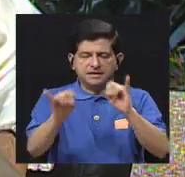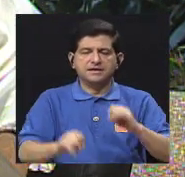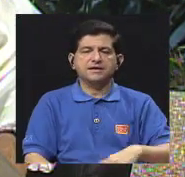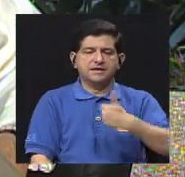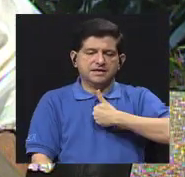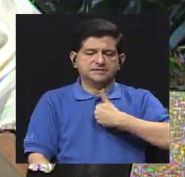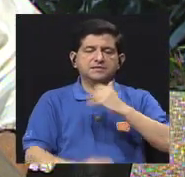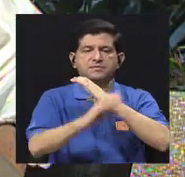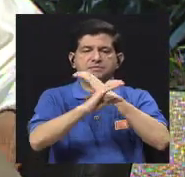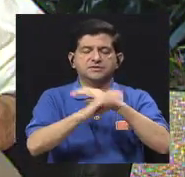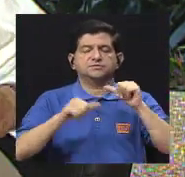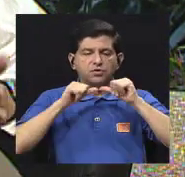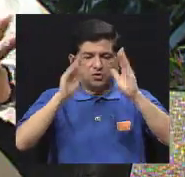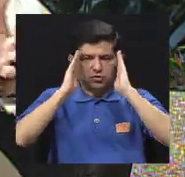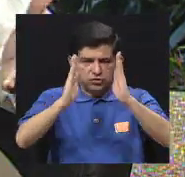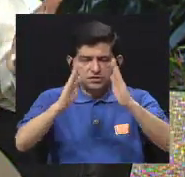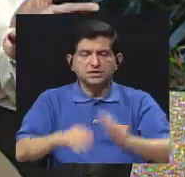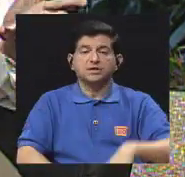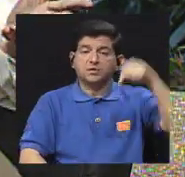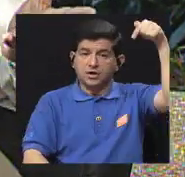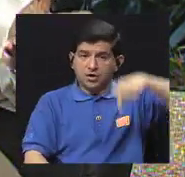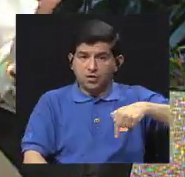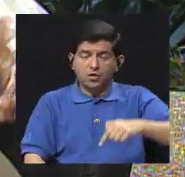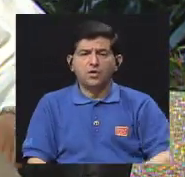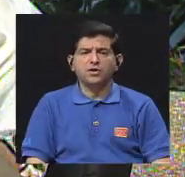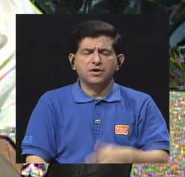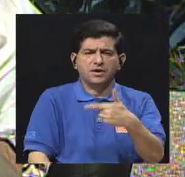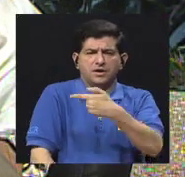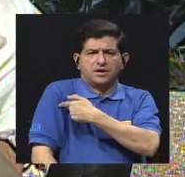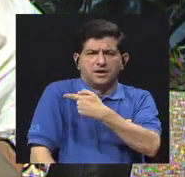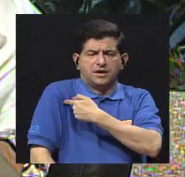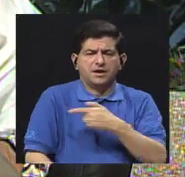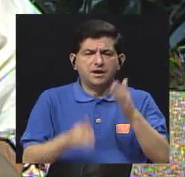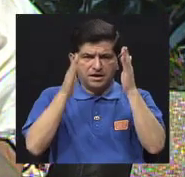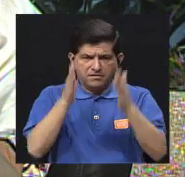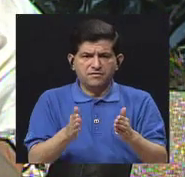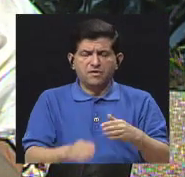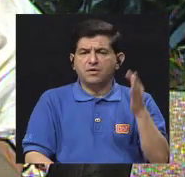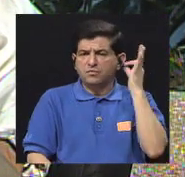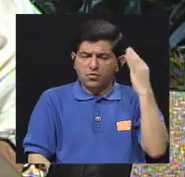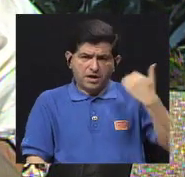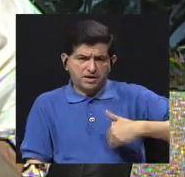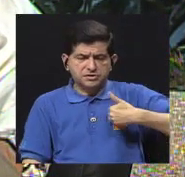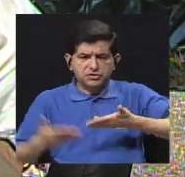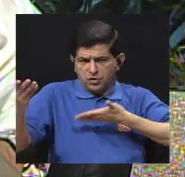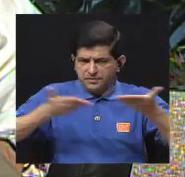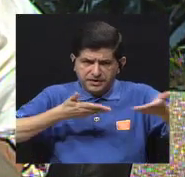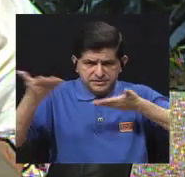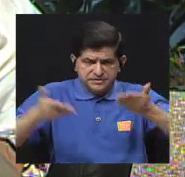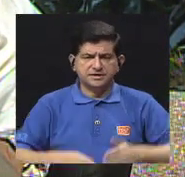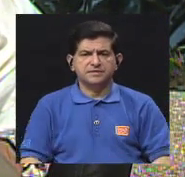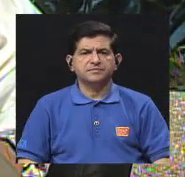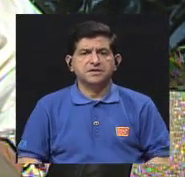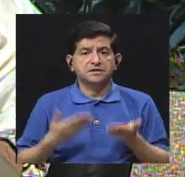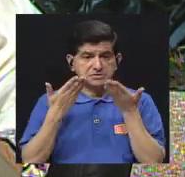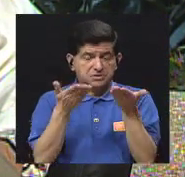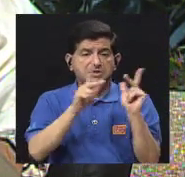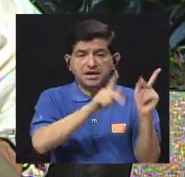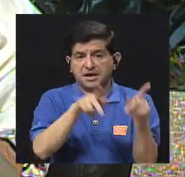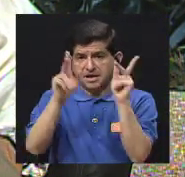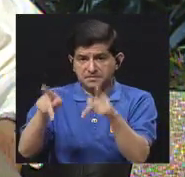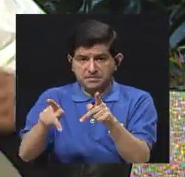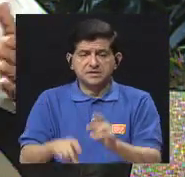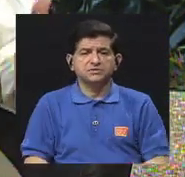autocuidado y seguimiento y hoy día muchas enfermeras y enfermeras dan servicios a los